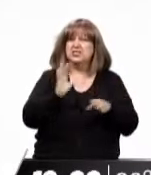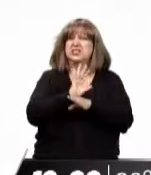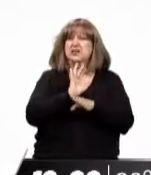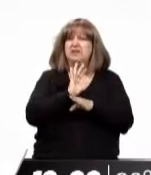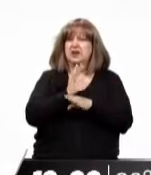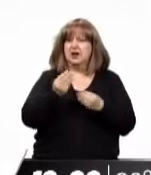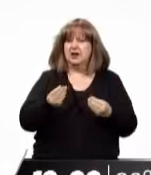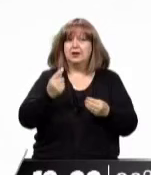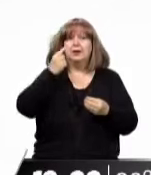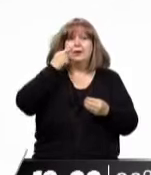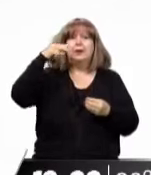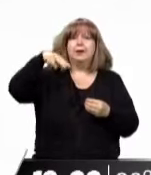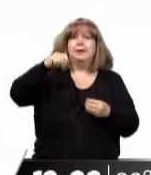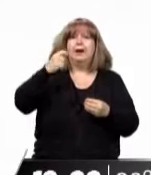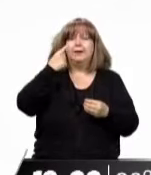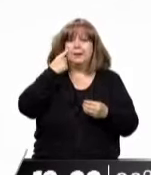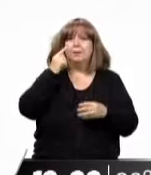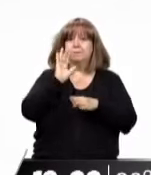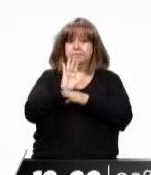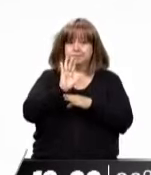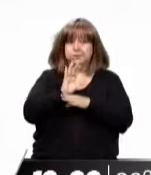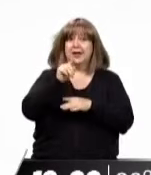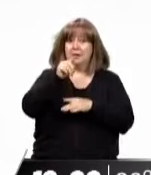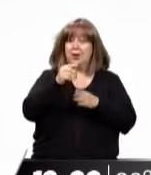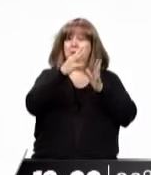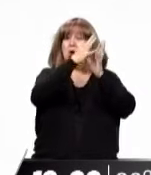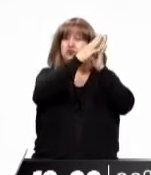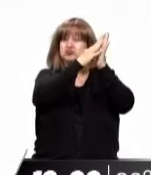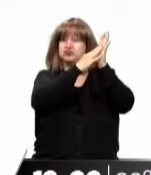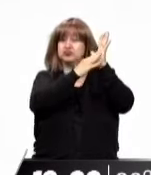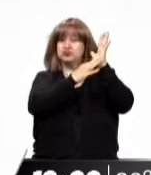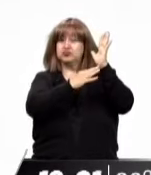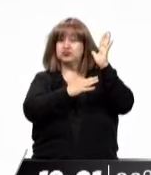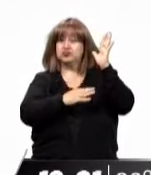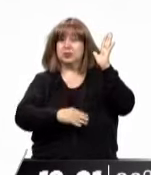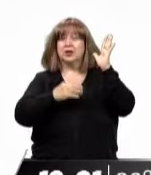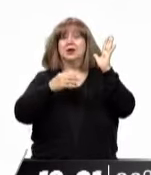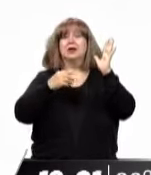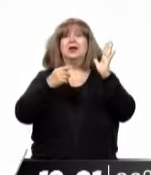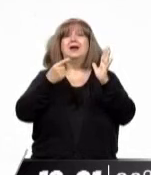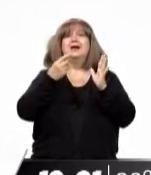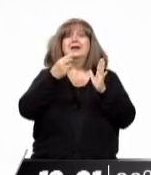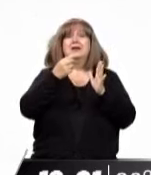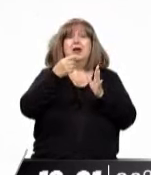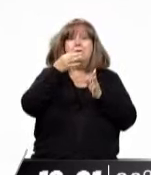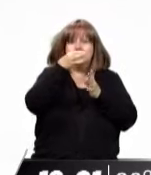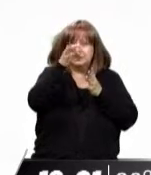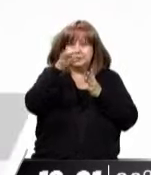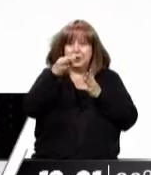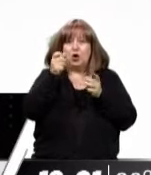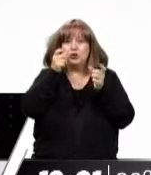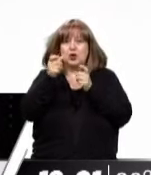relevamiento técnico, jurídico y catastral 12 y 13, dice, en la provincia de Mendoza. Es extenso,